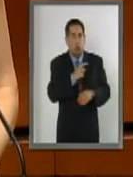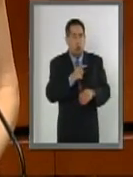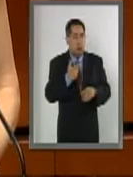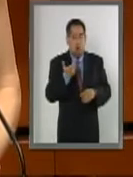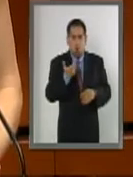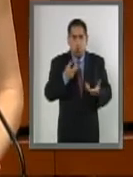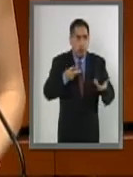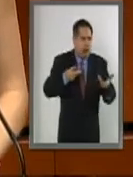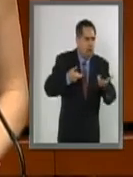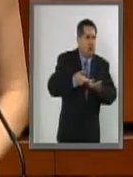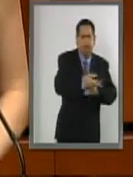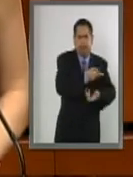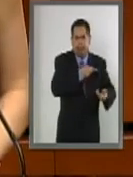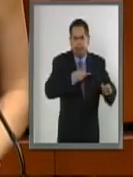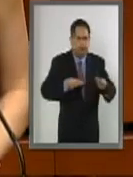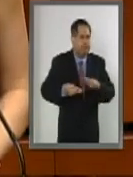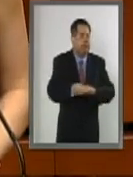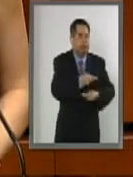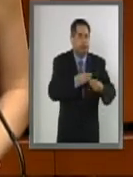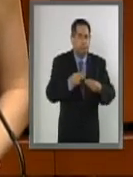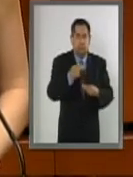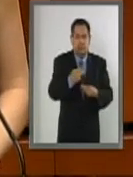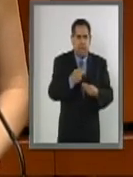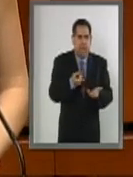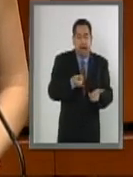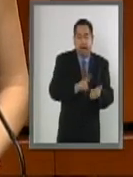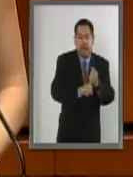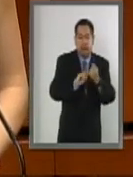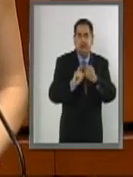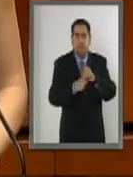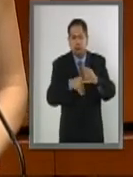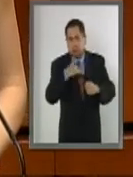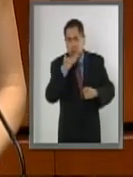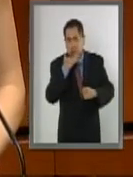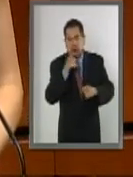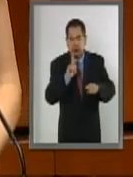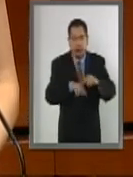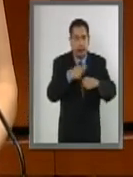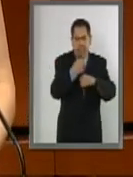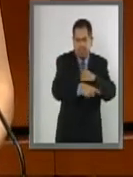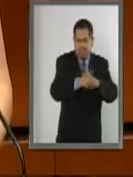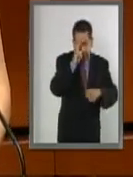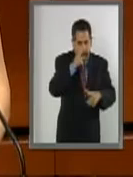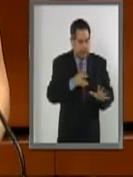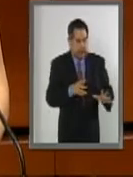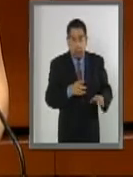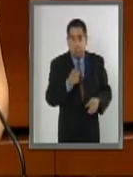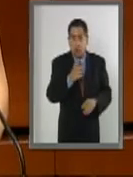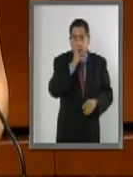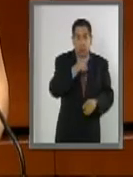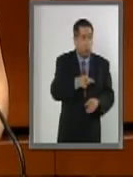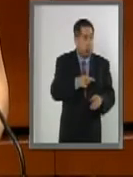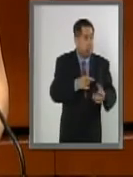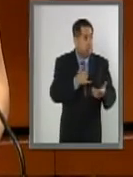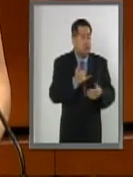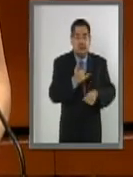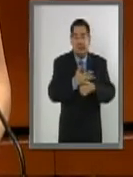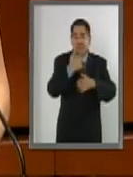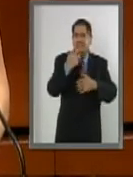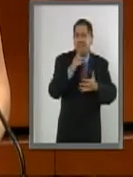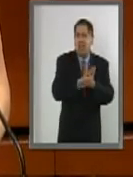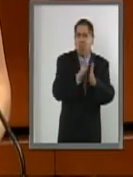económicos conlleva también un flujo delictivo, por lo que no podemos permitir que la delincuencia se vuelva un obstáculo